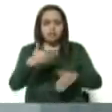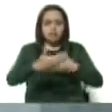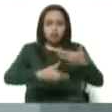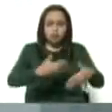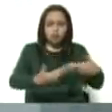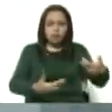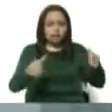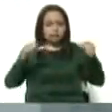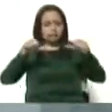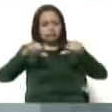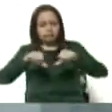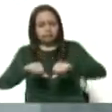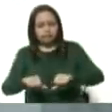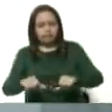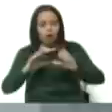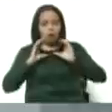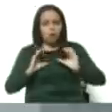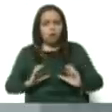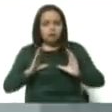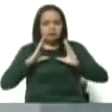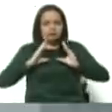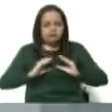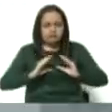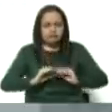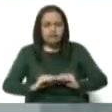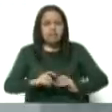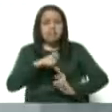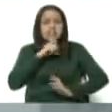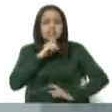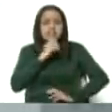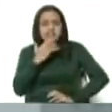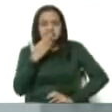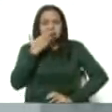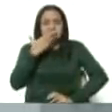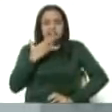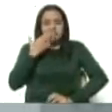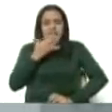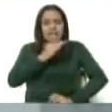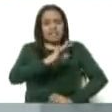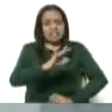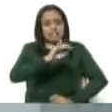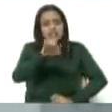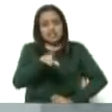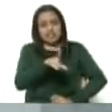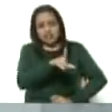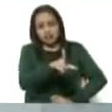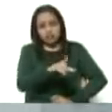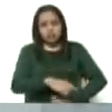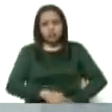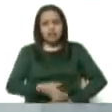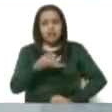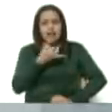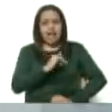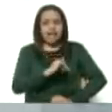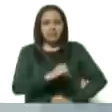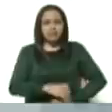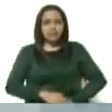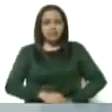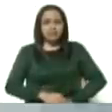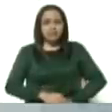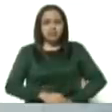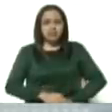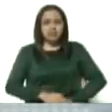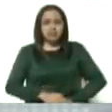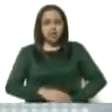se deterioró de manera muy rápida la función respiratoria y el 3 de julio presentó una caída en su